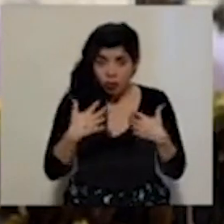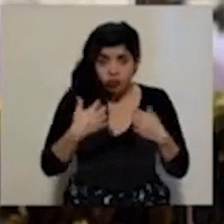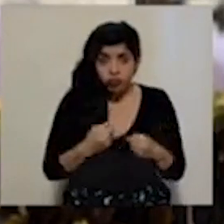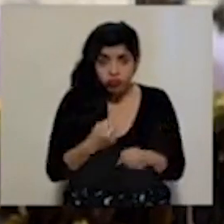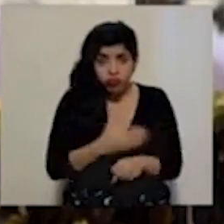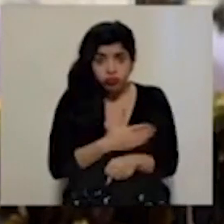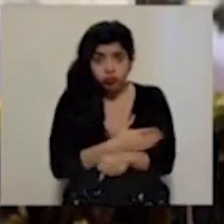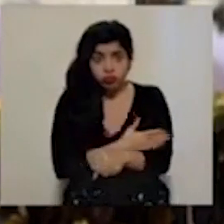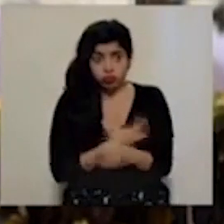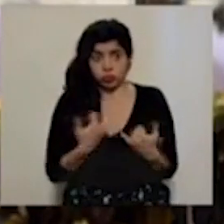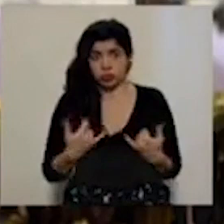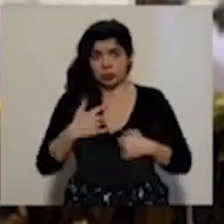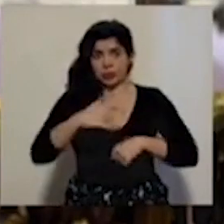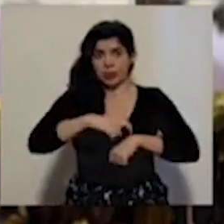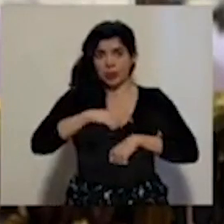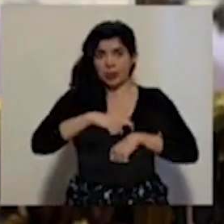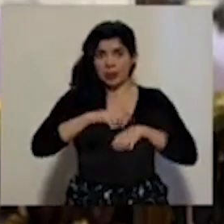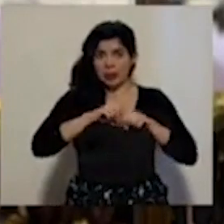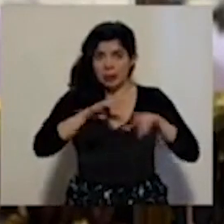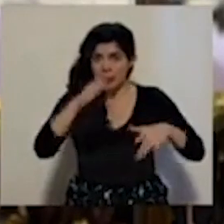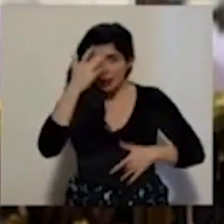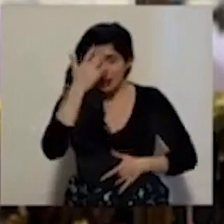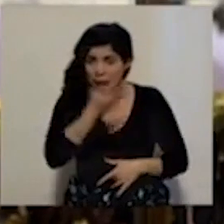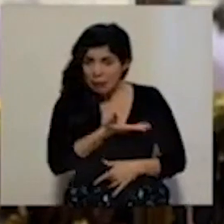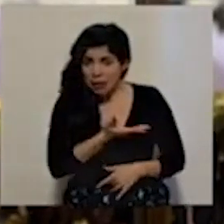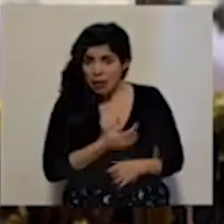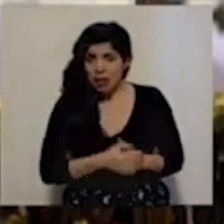en esta fase de la pandemia?